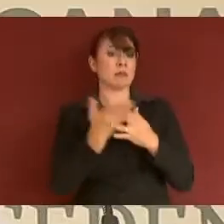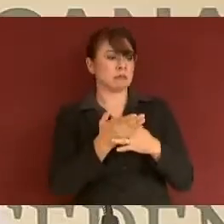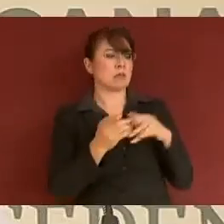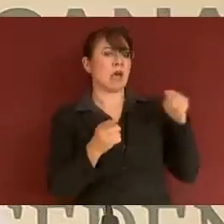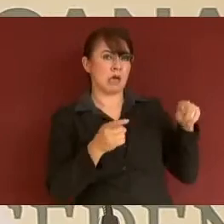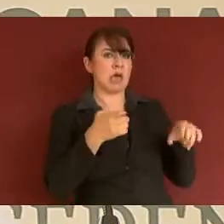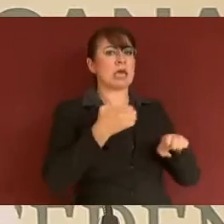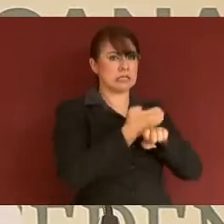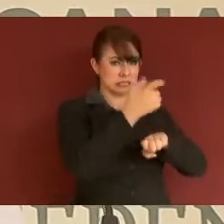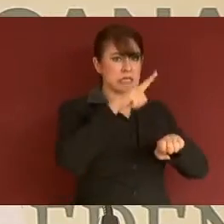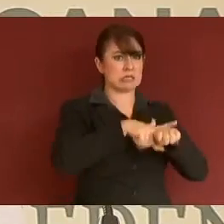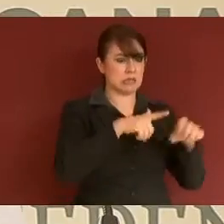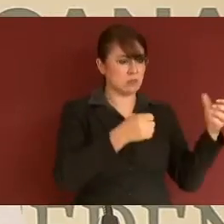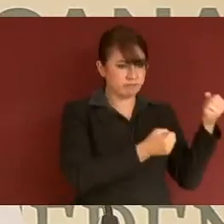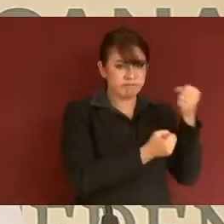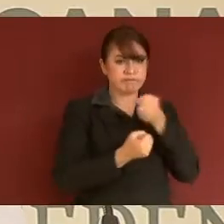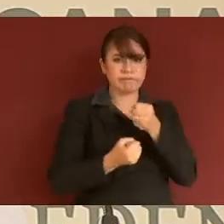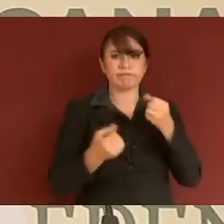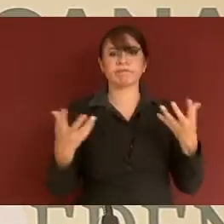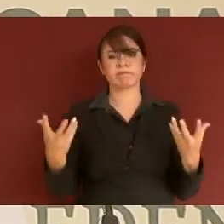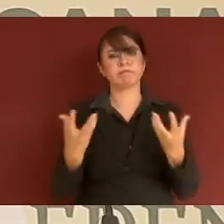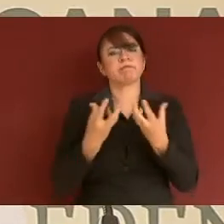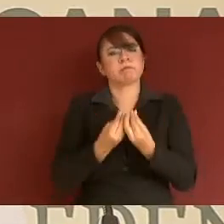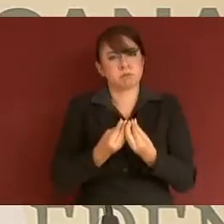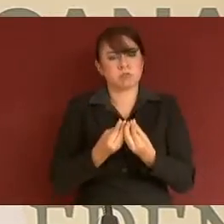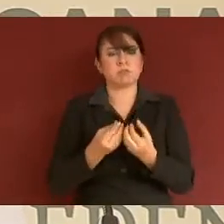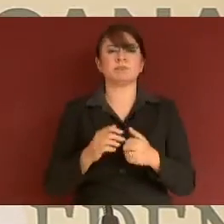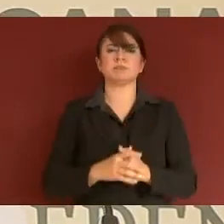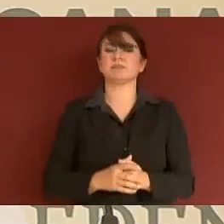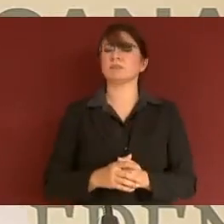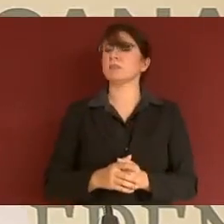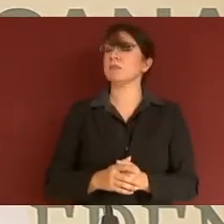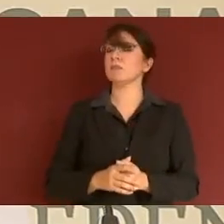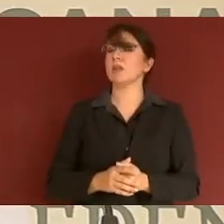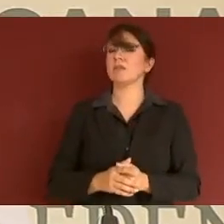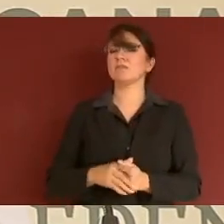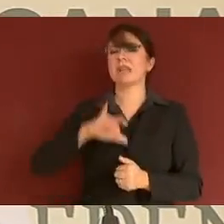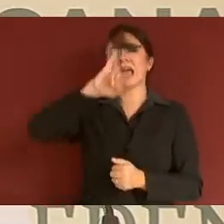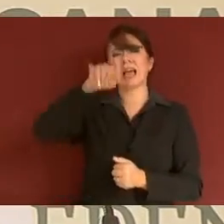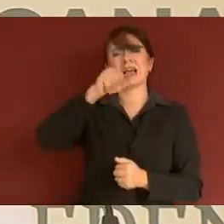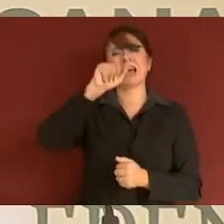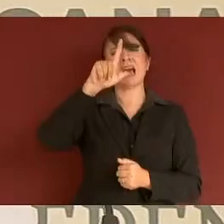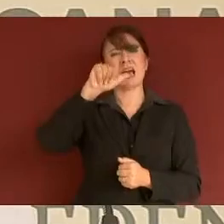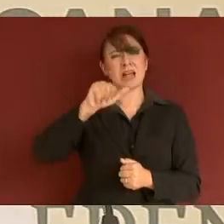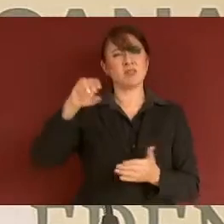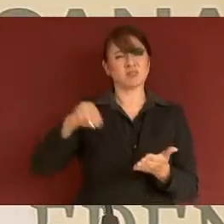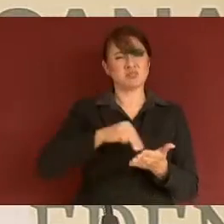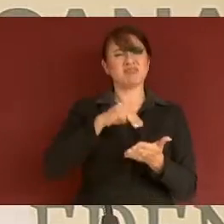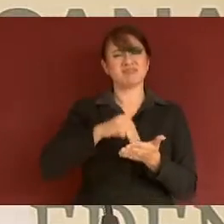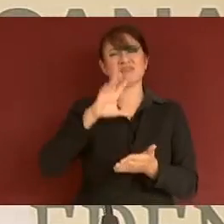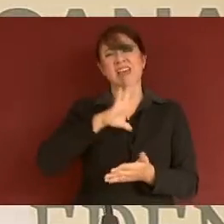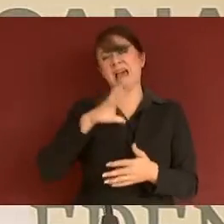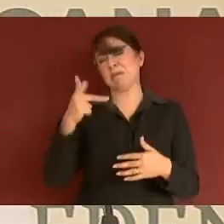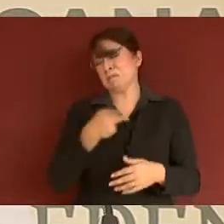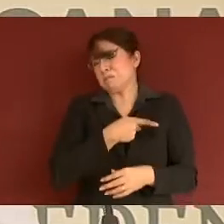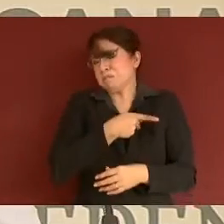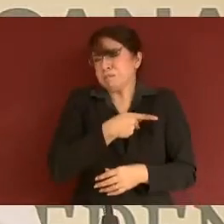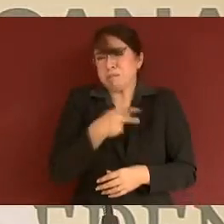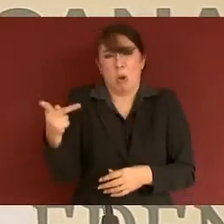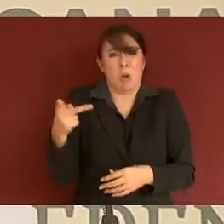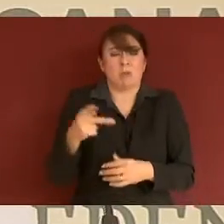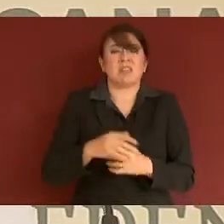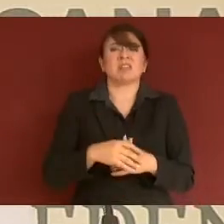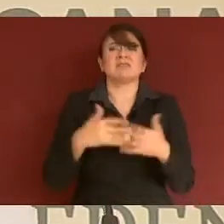gobierno estatal. Muchas gracias, señor gobernador. En Jala, que es uno de los cuatro municipios con mayor pobreza extrema en el estado,